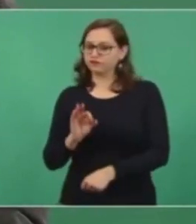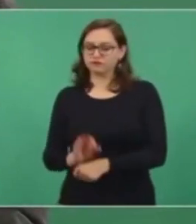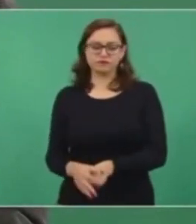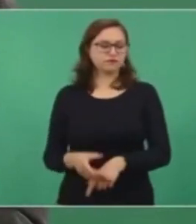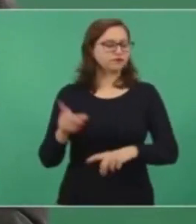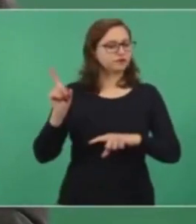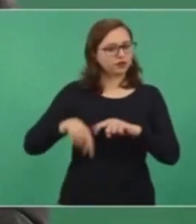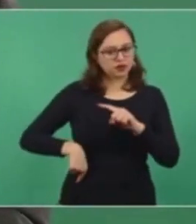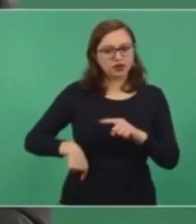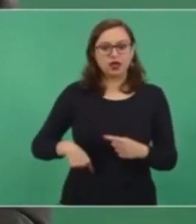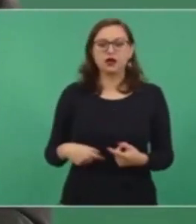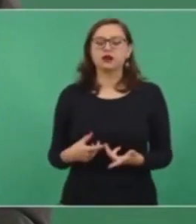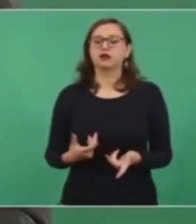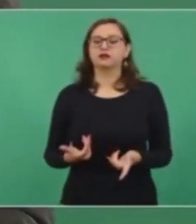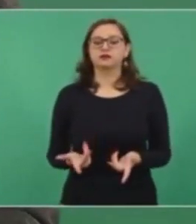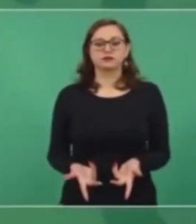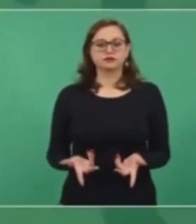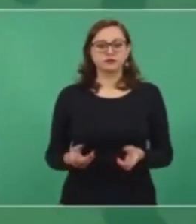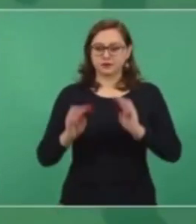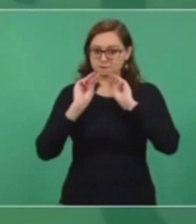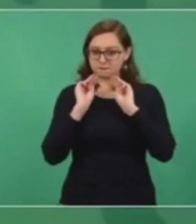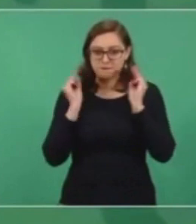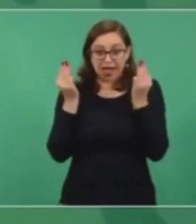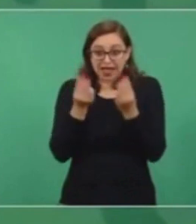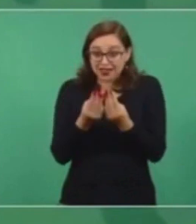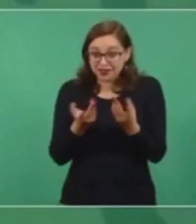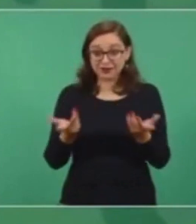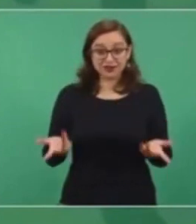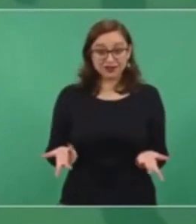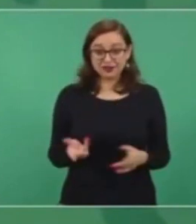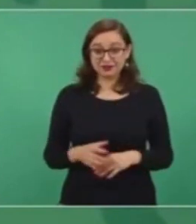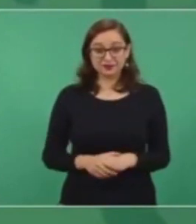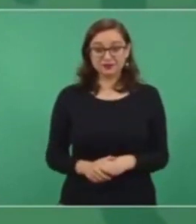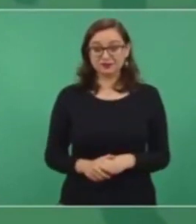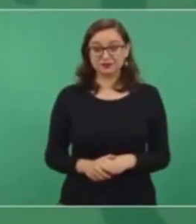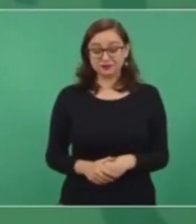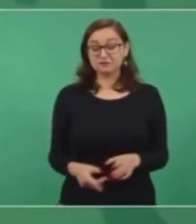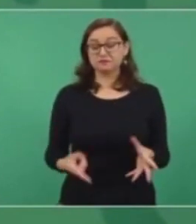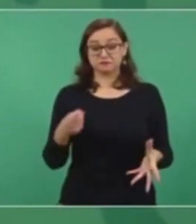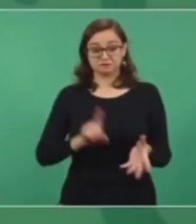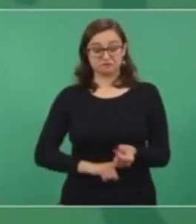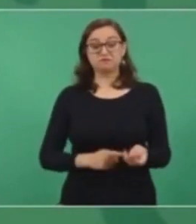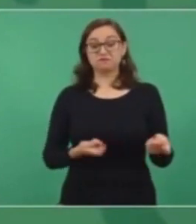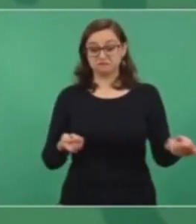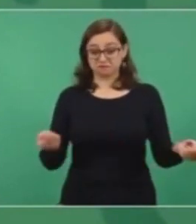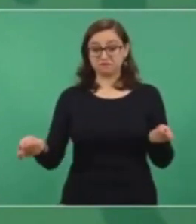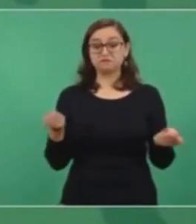mafias, que son los que dominan